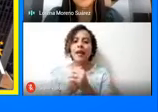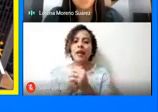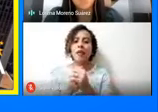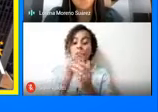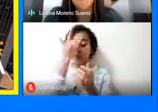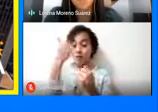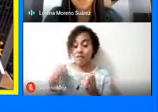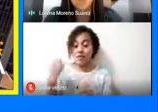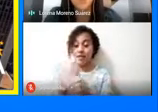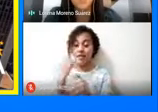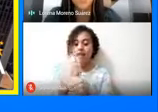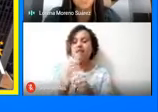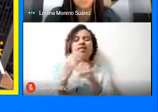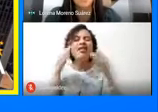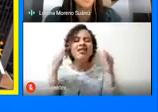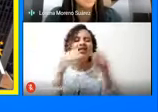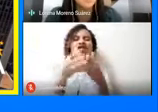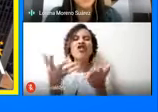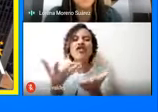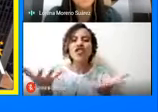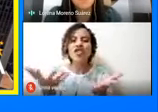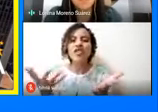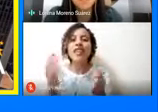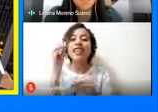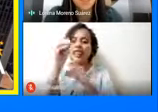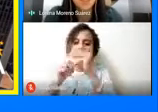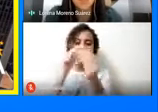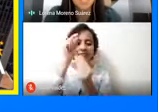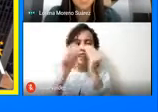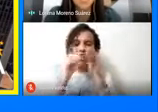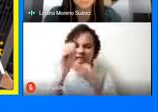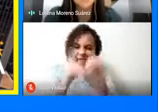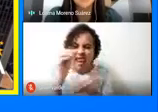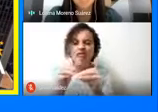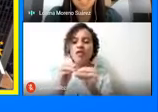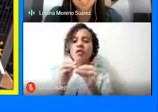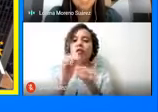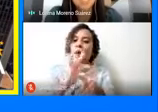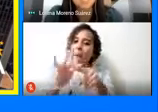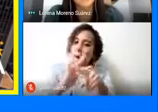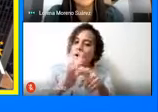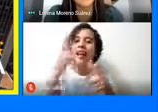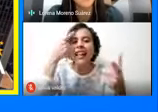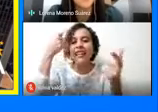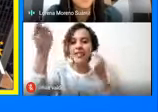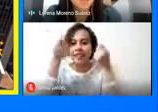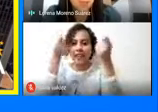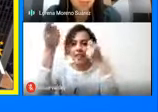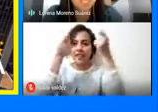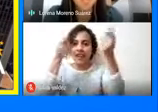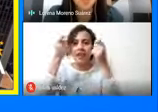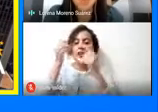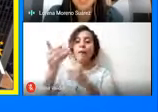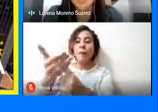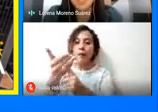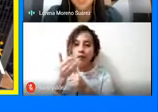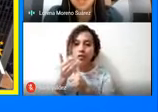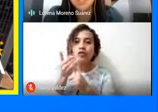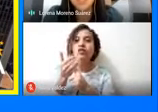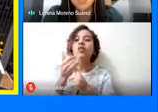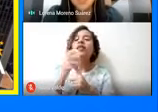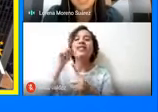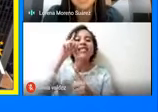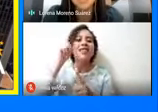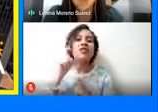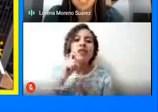trabajo se ha enfatizado en el diseño y la implementación de estrategias de prevención de explotación